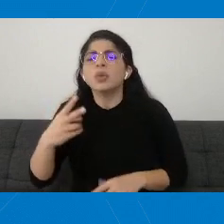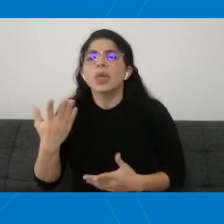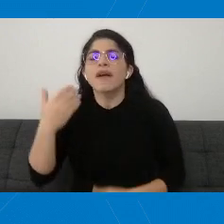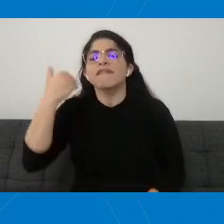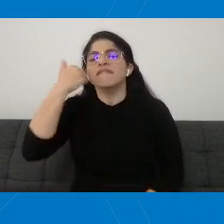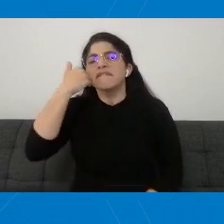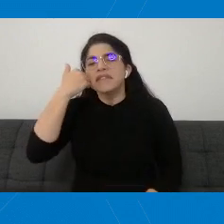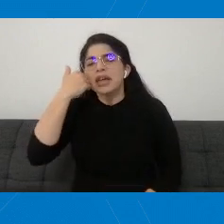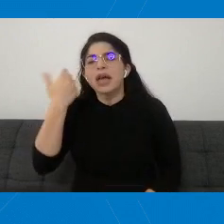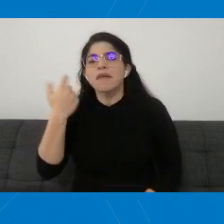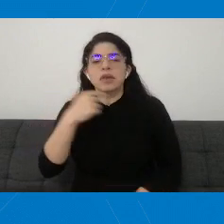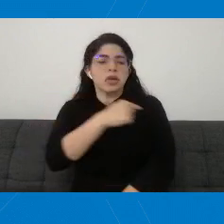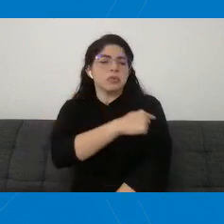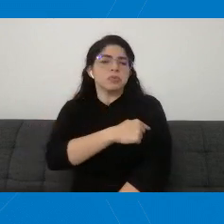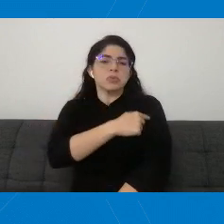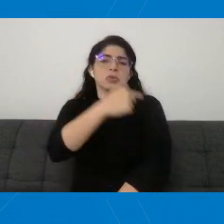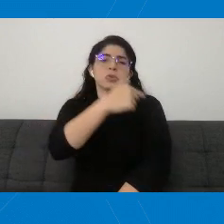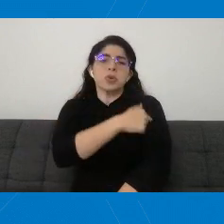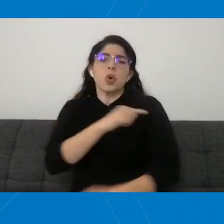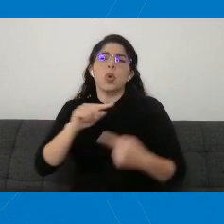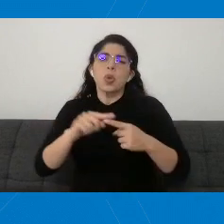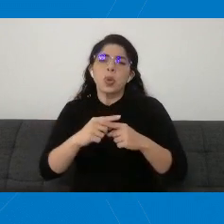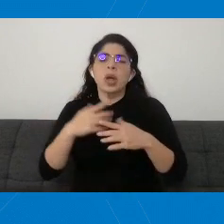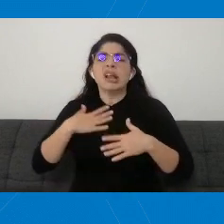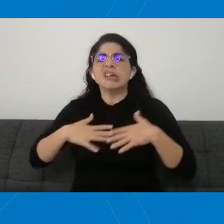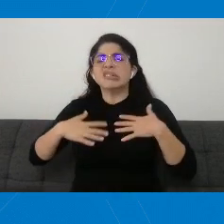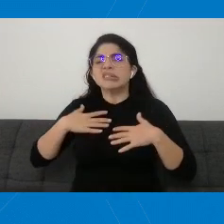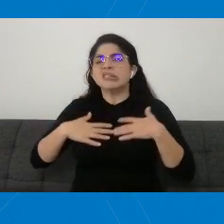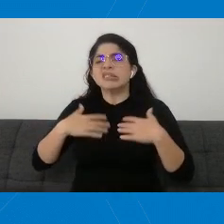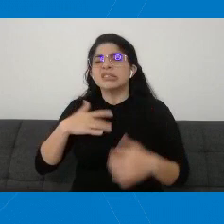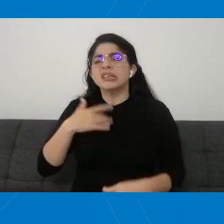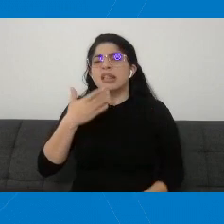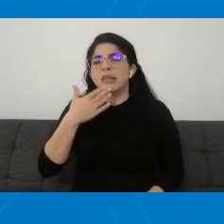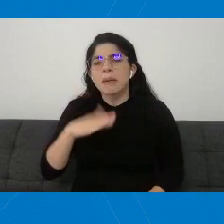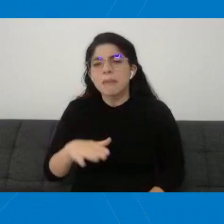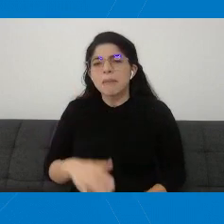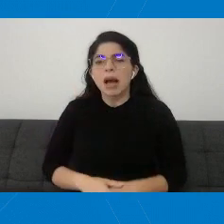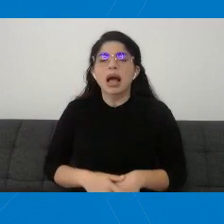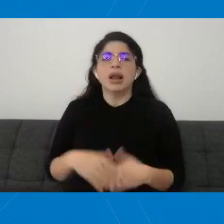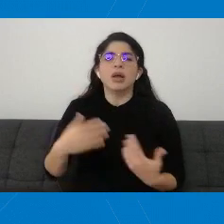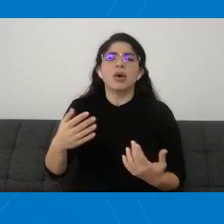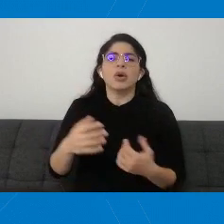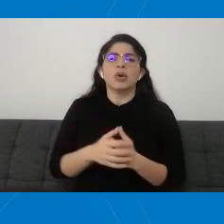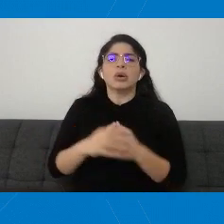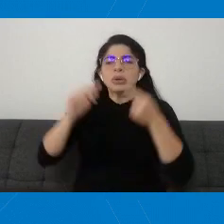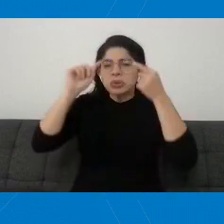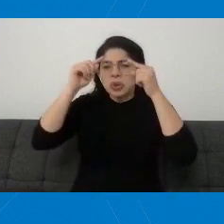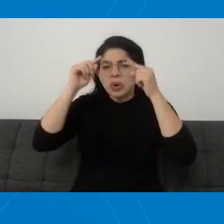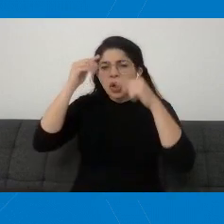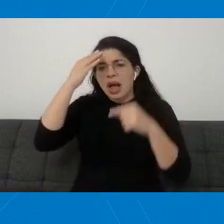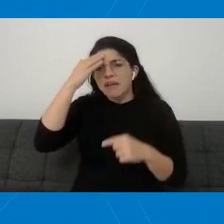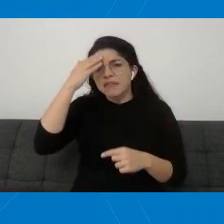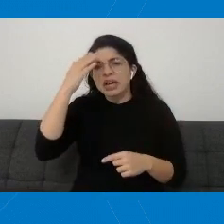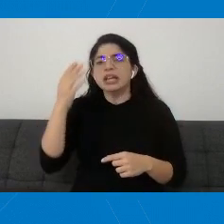malestar general, ¿verdad?, alguna cefalea, que pasa en pocos días.